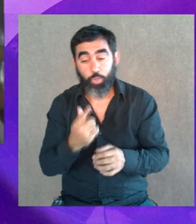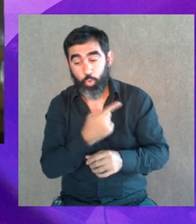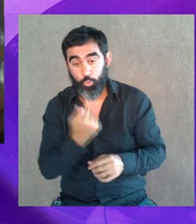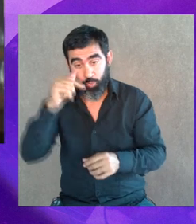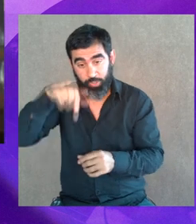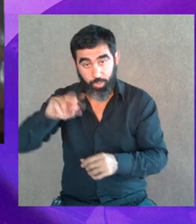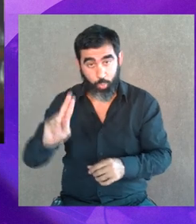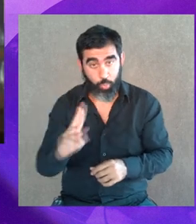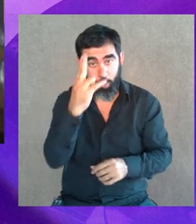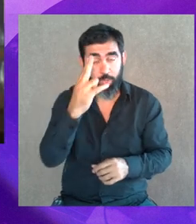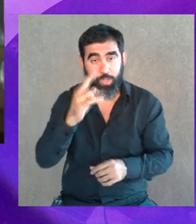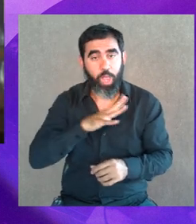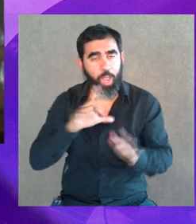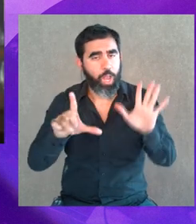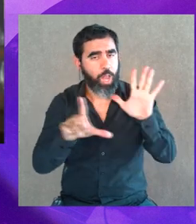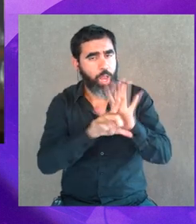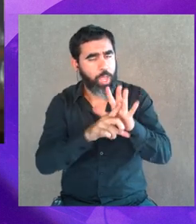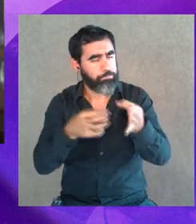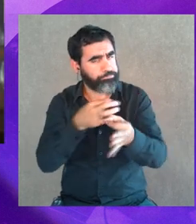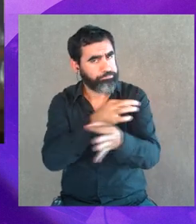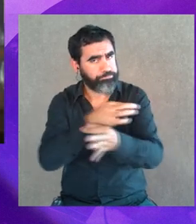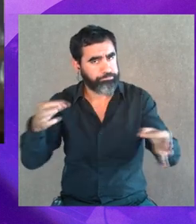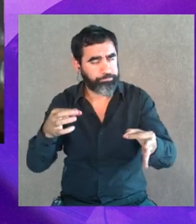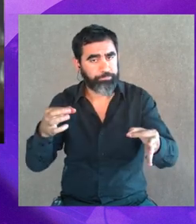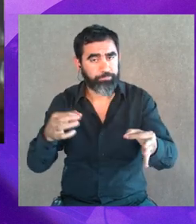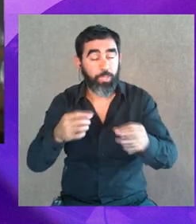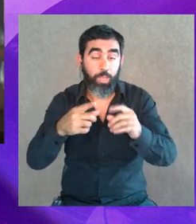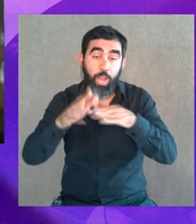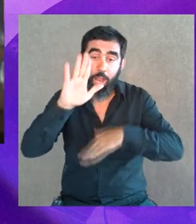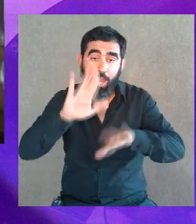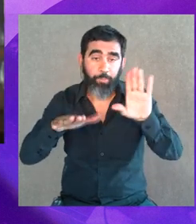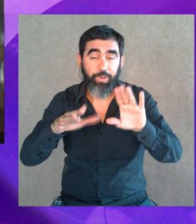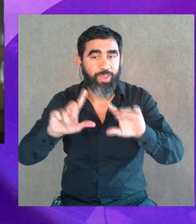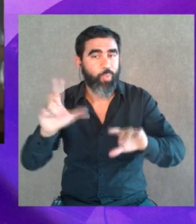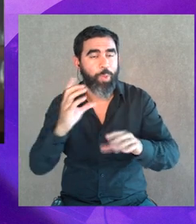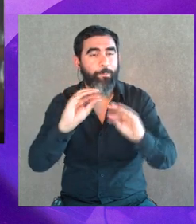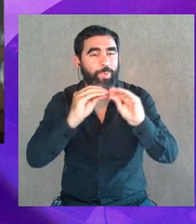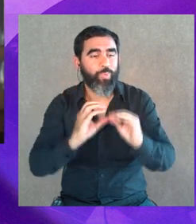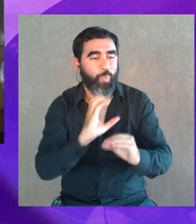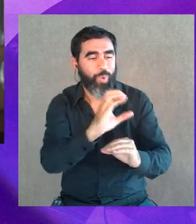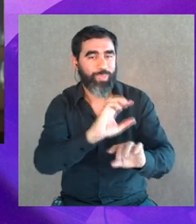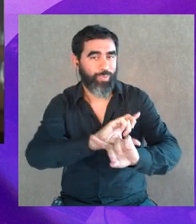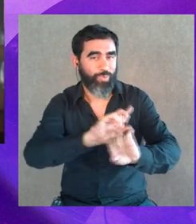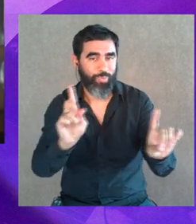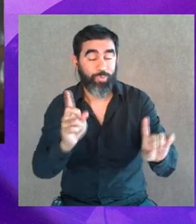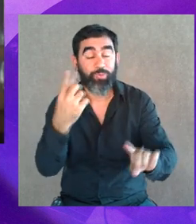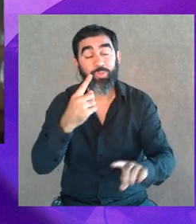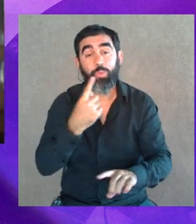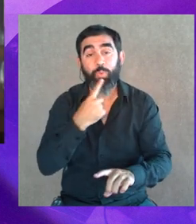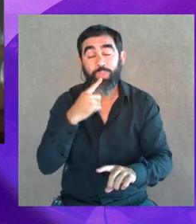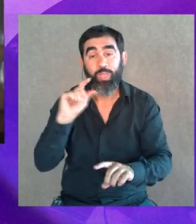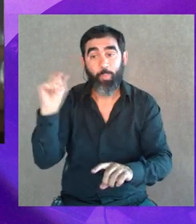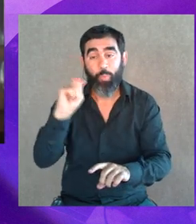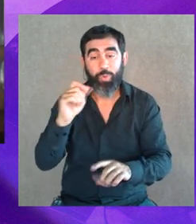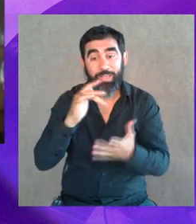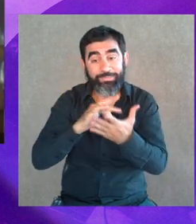Nosotros en Uruguay tenemos unas leyes maravillosas, a las cuales la mayoría no le han dado presupuesto. Entonces, política pública